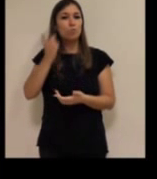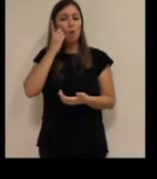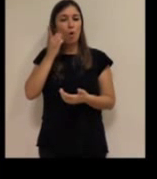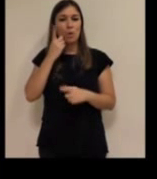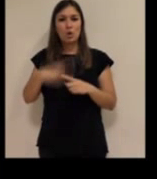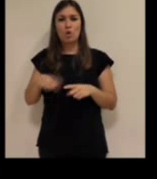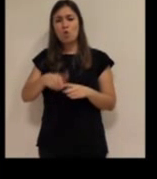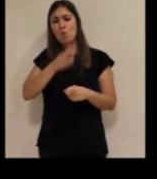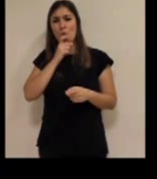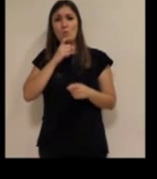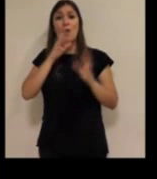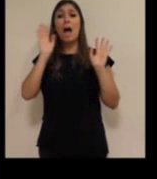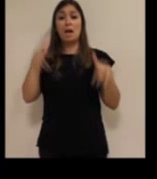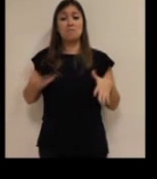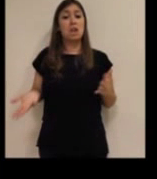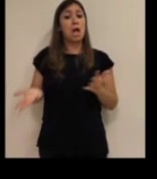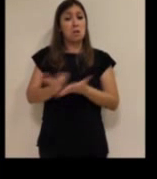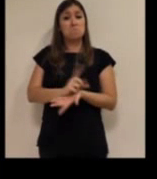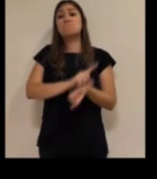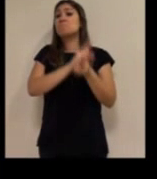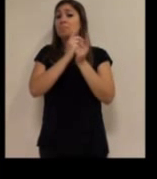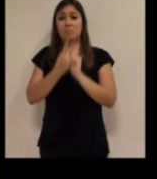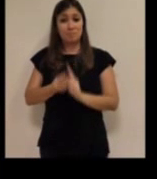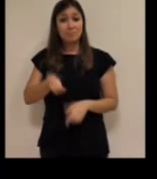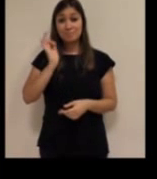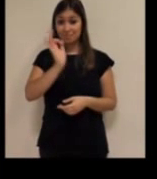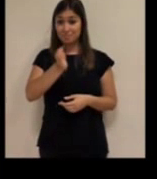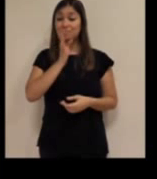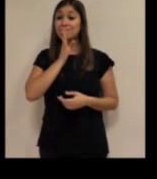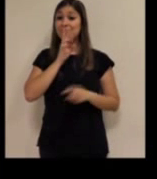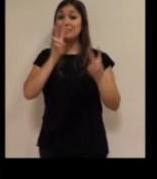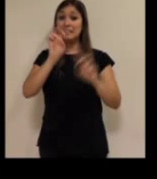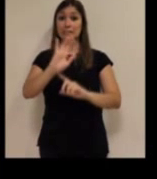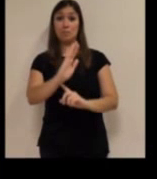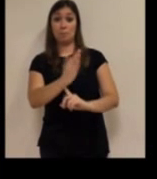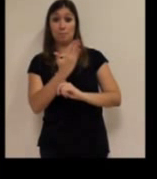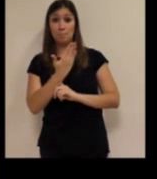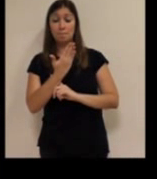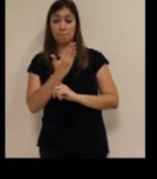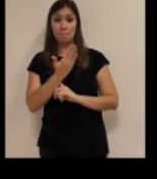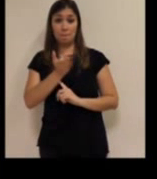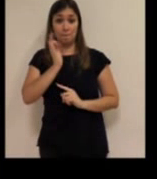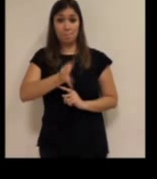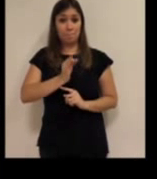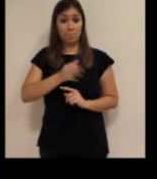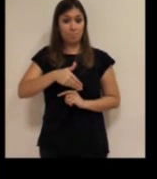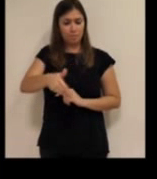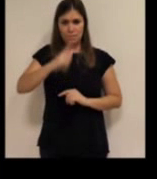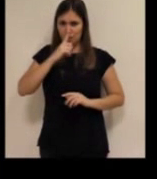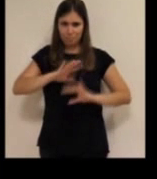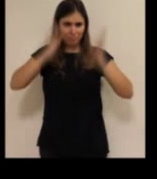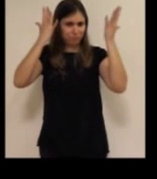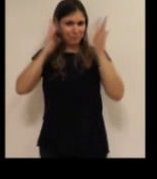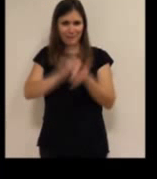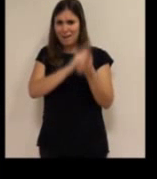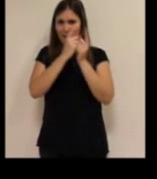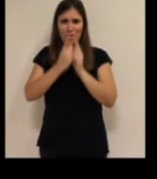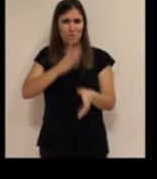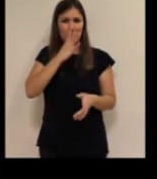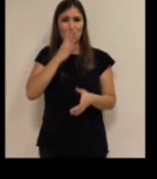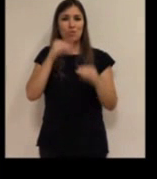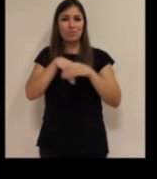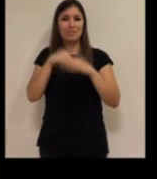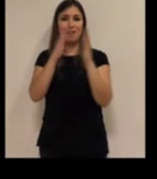llegaron a poder conseguirlo. Pero es cierto, ese tema que planteáis, eso va a ser una revolución efectivamente en los